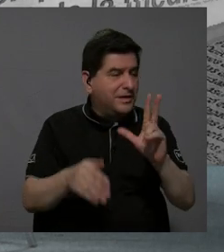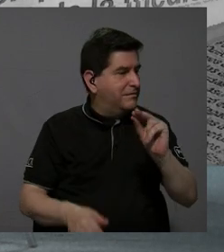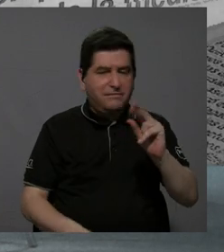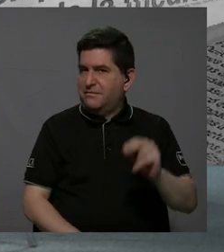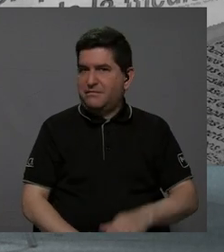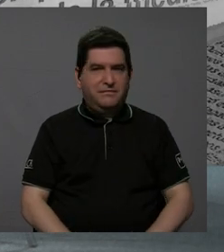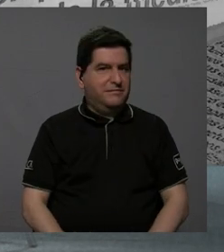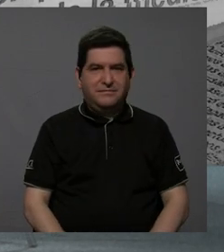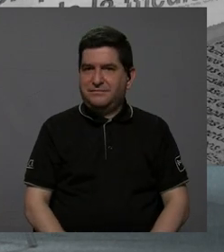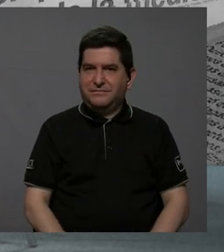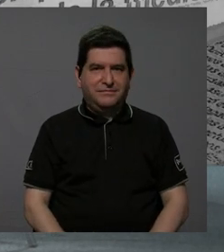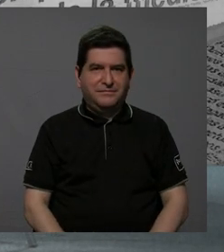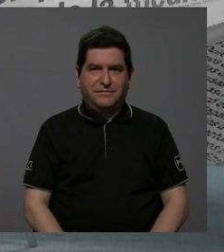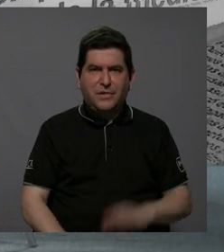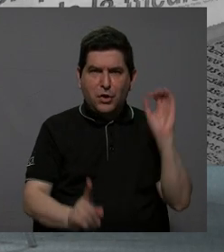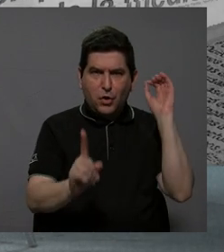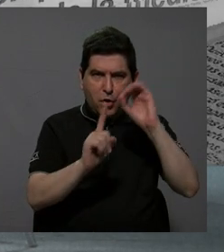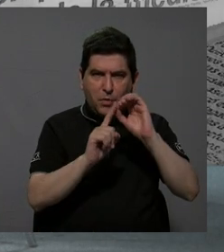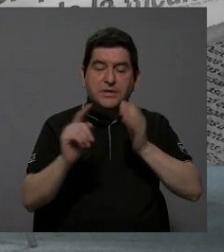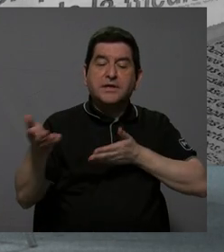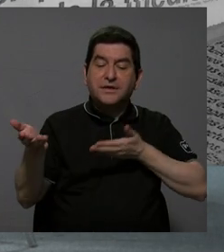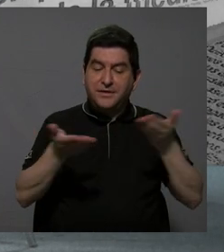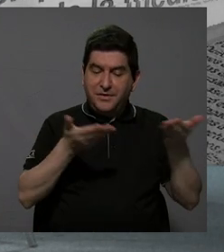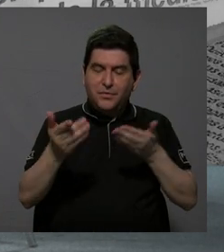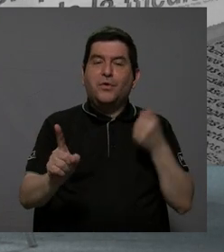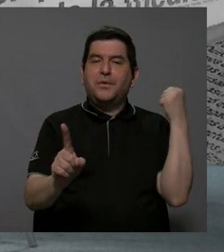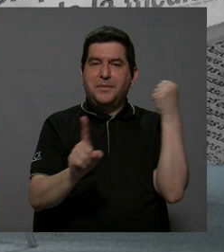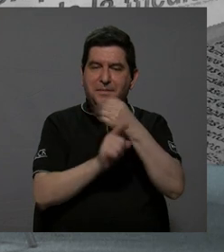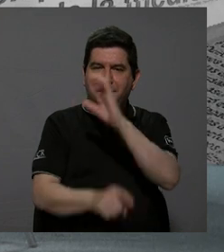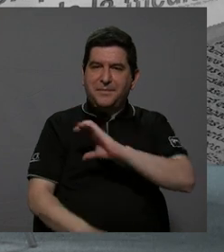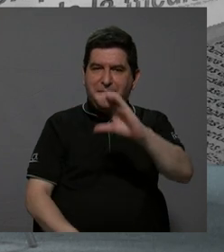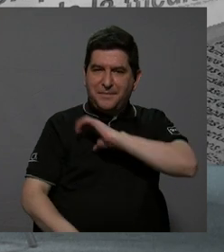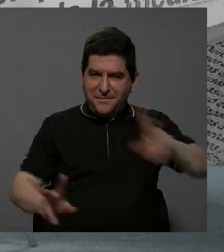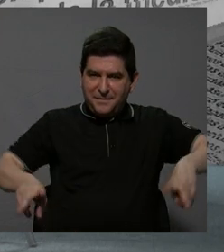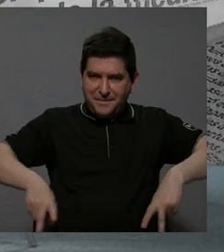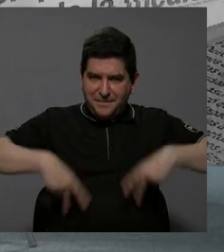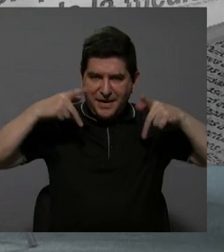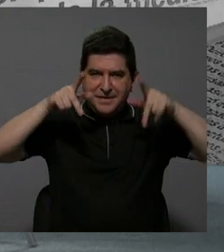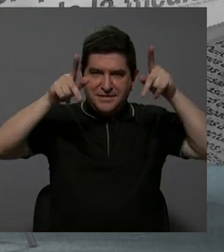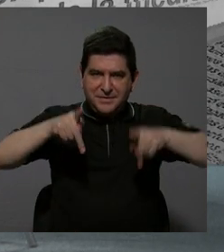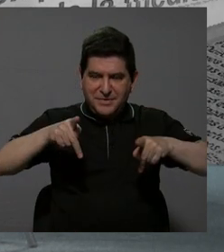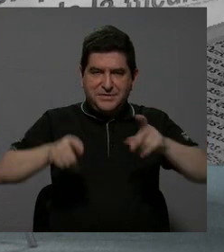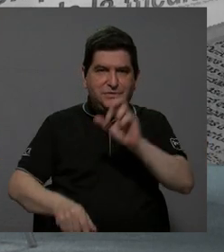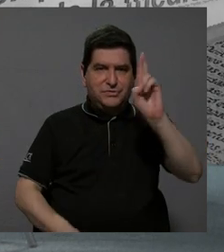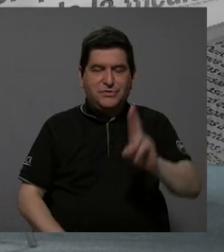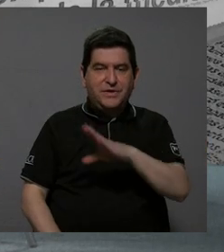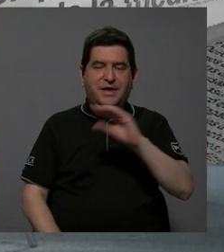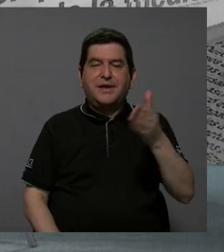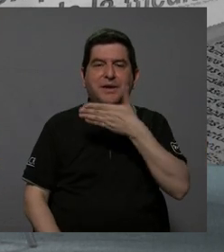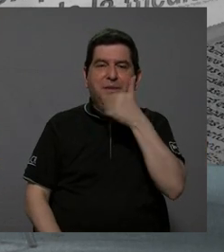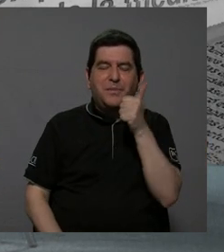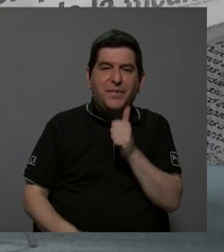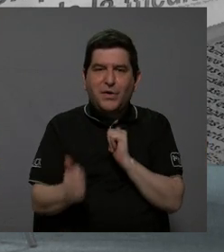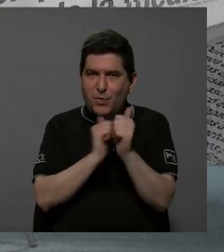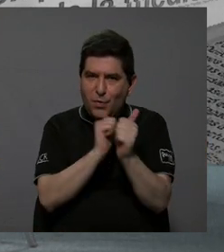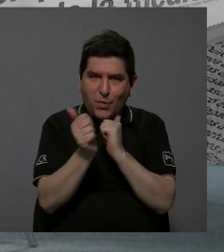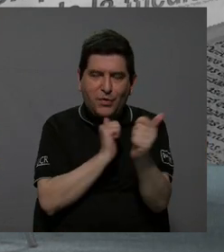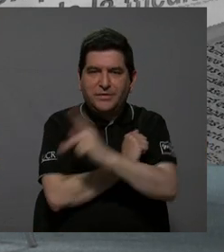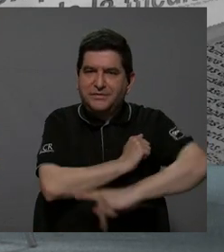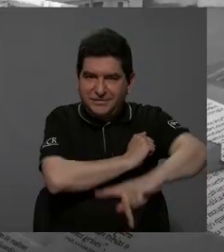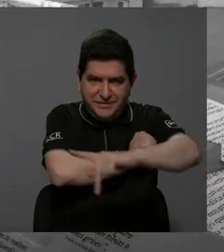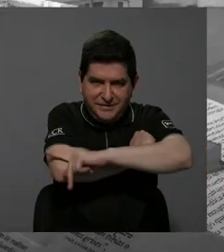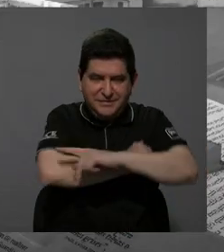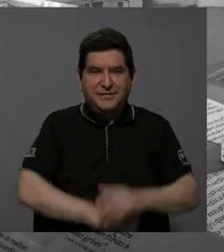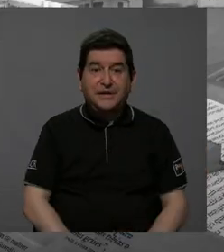objetivo es brindar un servicio que impacte la calidad de vida de los costarricenses y mejore la competitividad del país